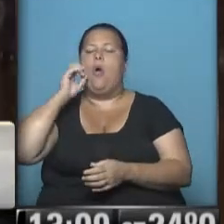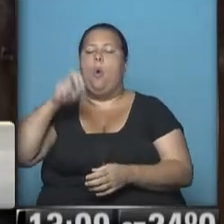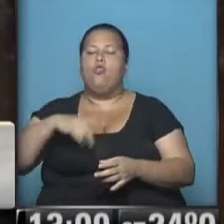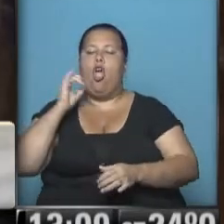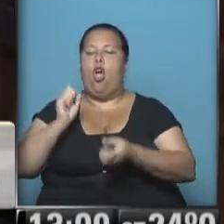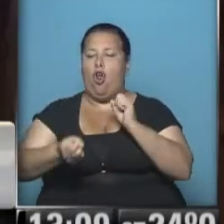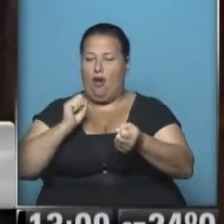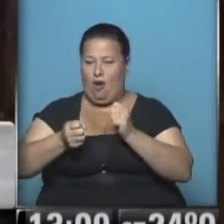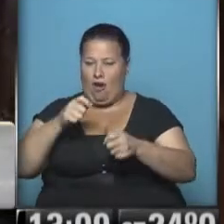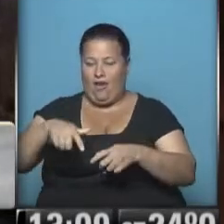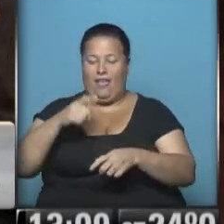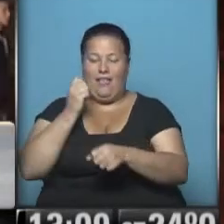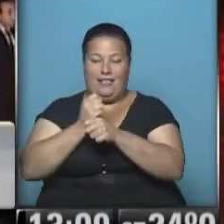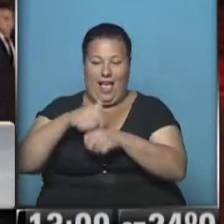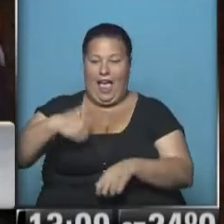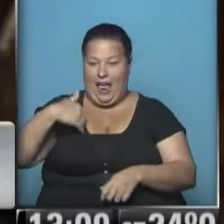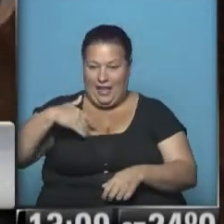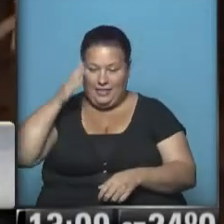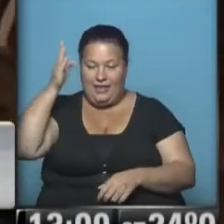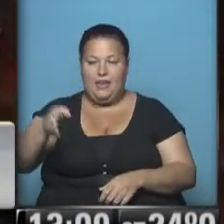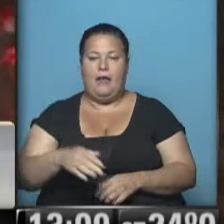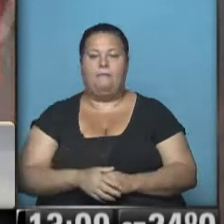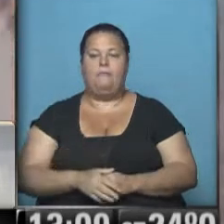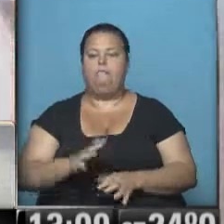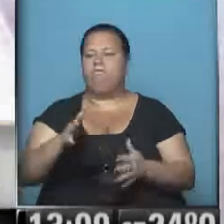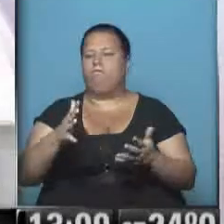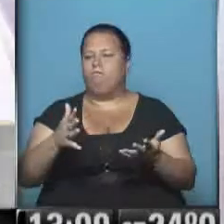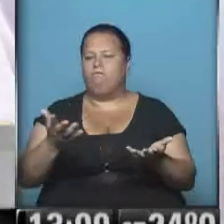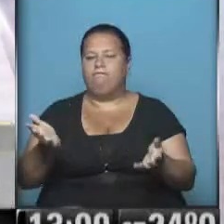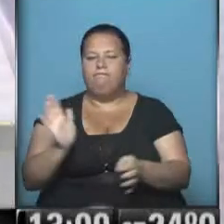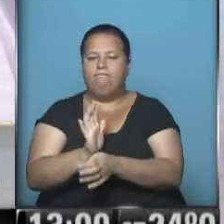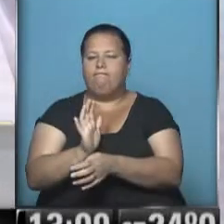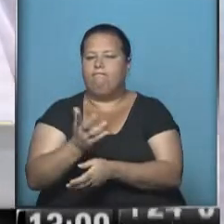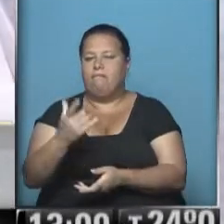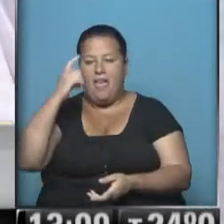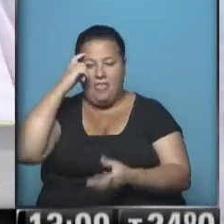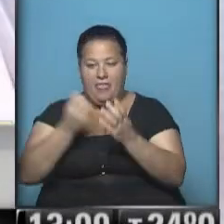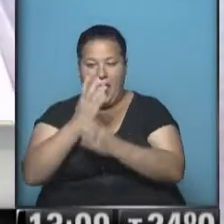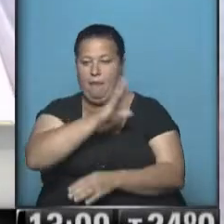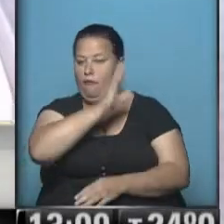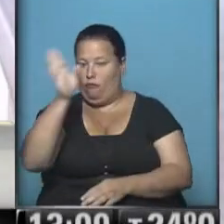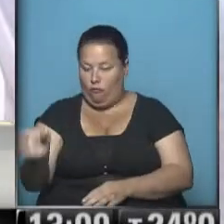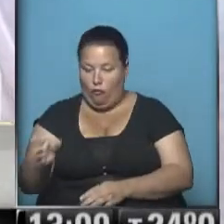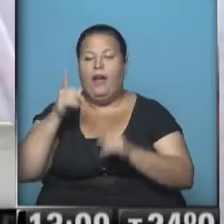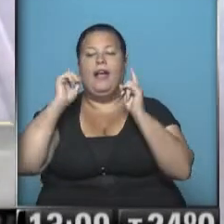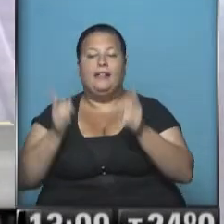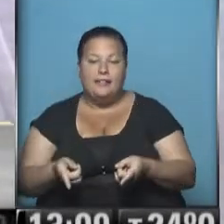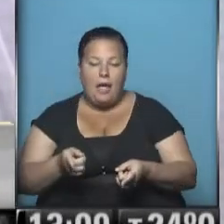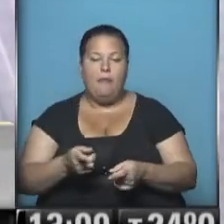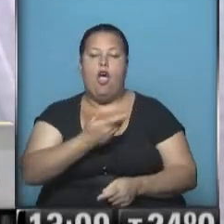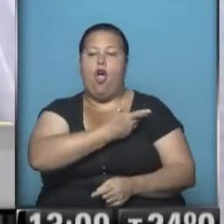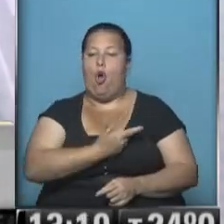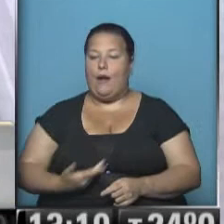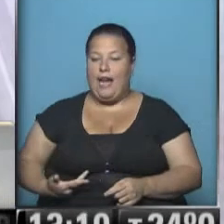Construcción de la República Argentina, esto fue aproximadamente a las 10 de la mañana, allí también estuvo el